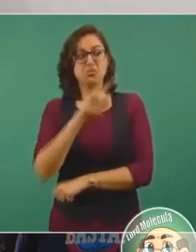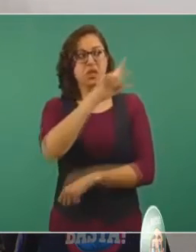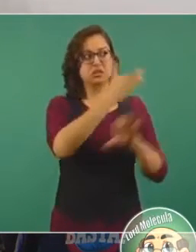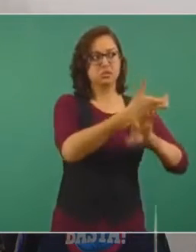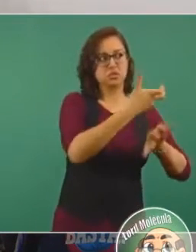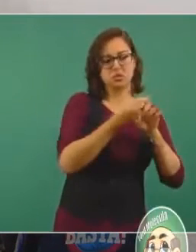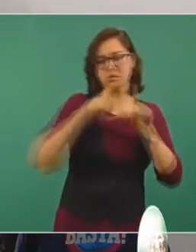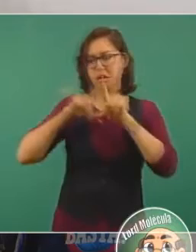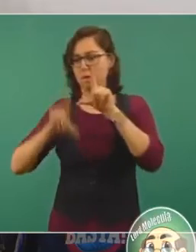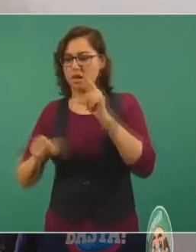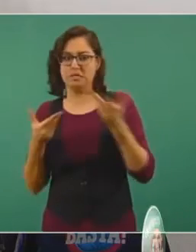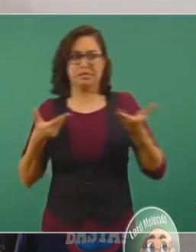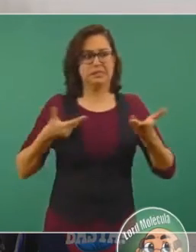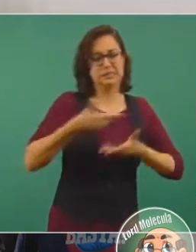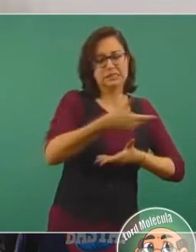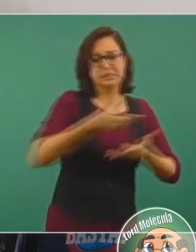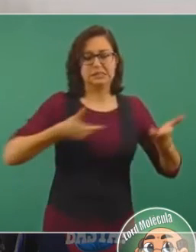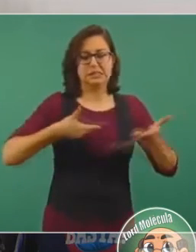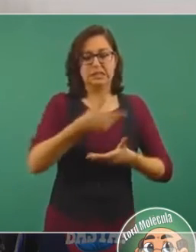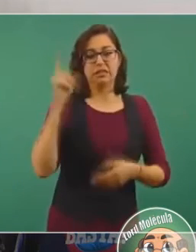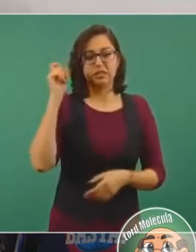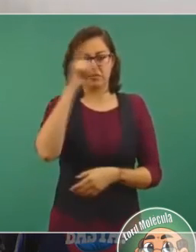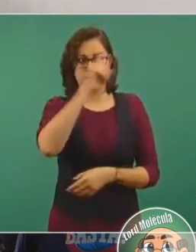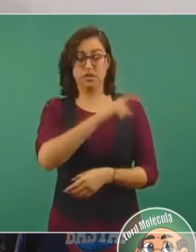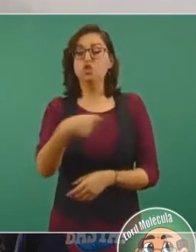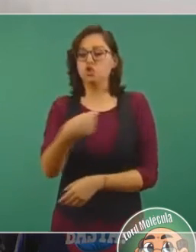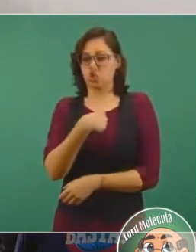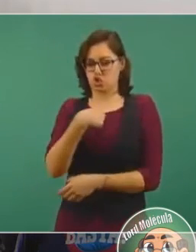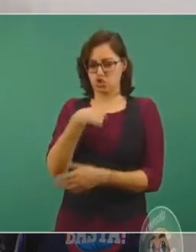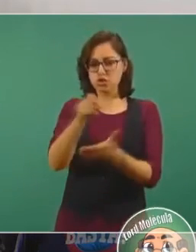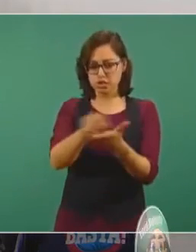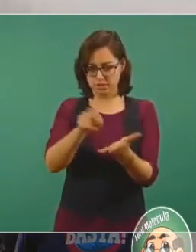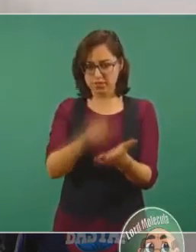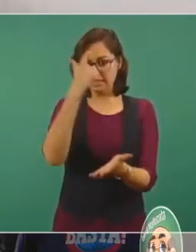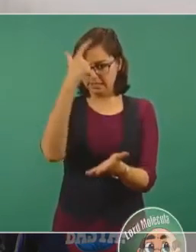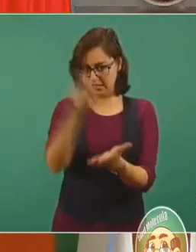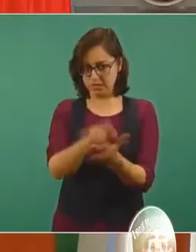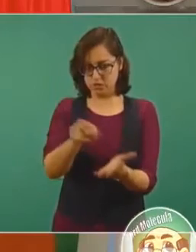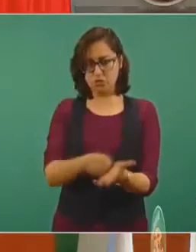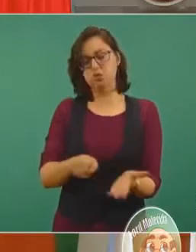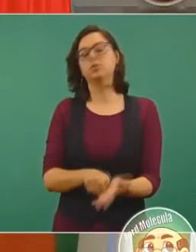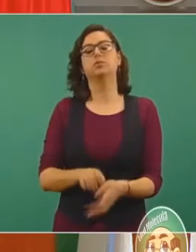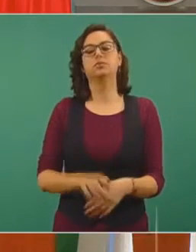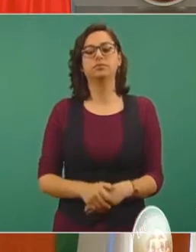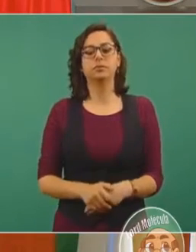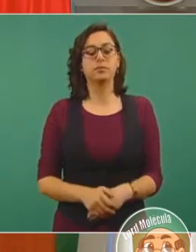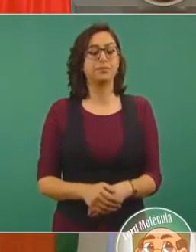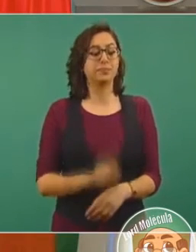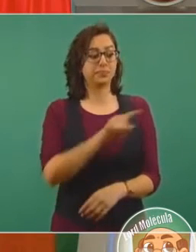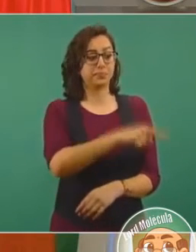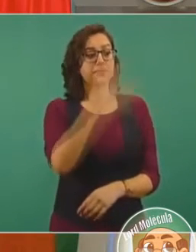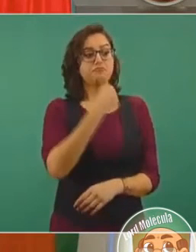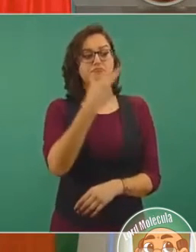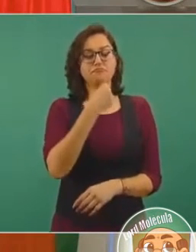entre los dos países. Esto es mío. Su postura acerca del conflicto petrolero